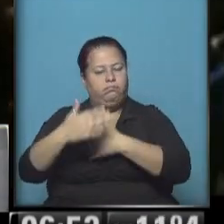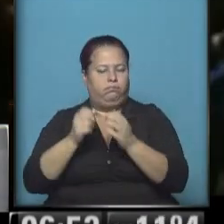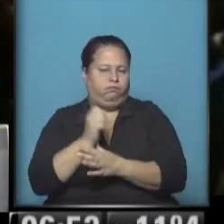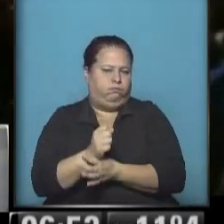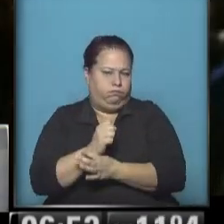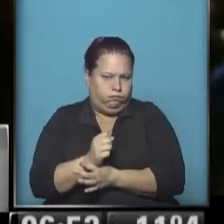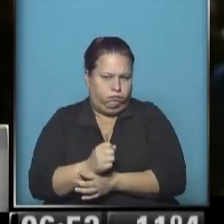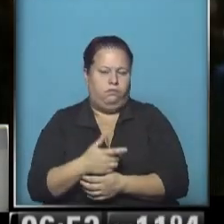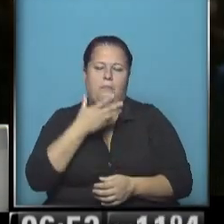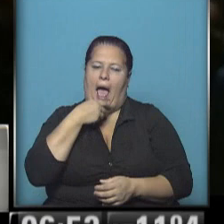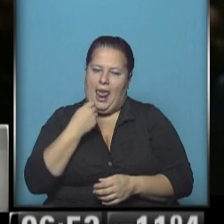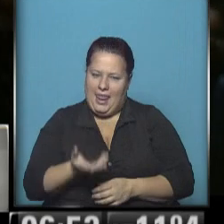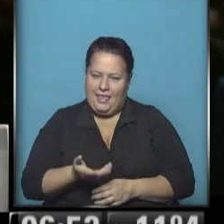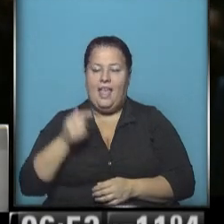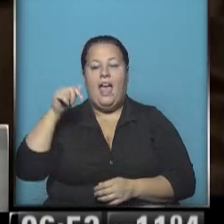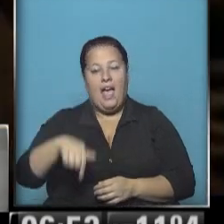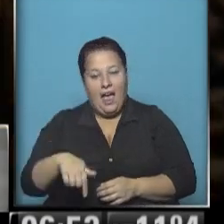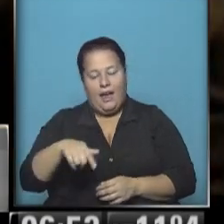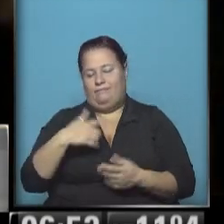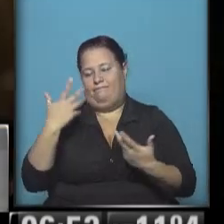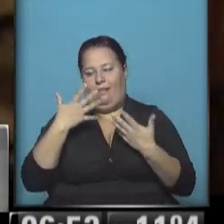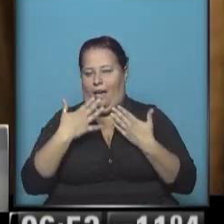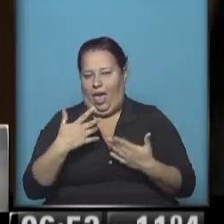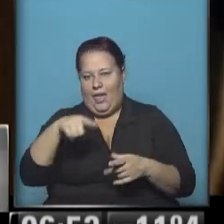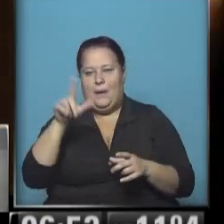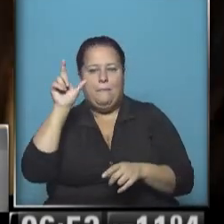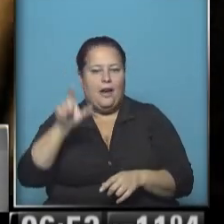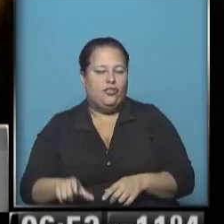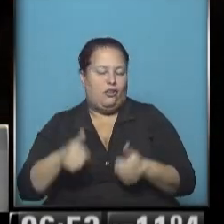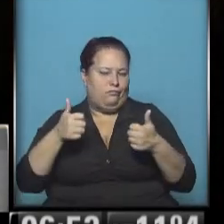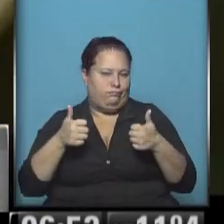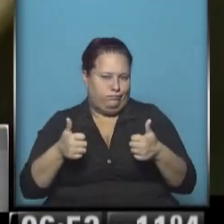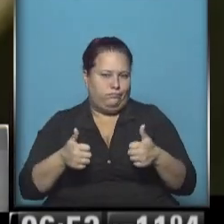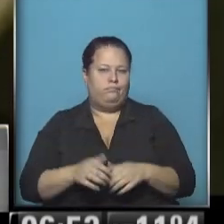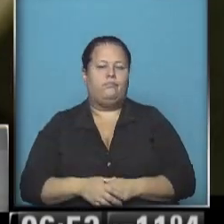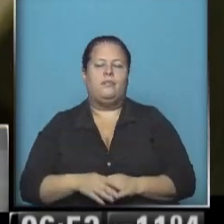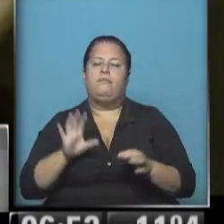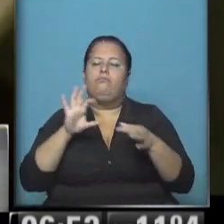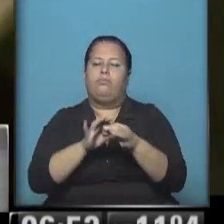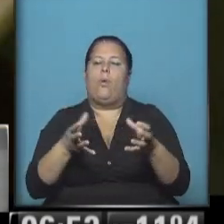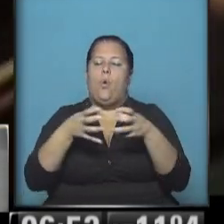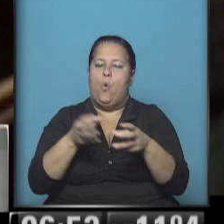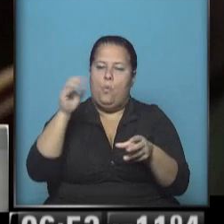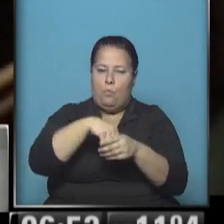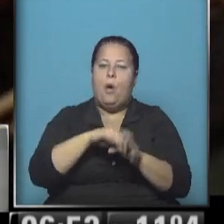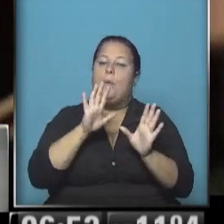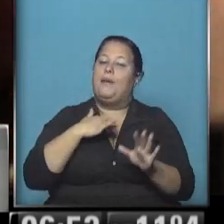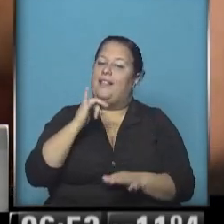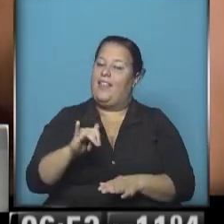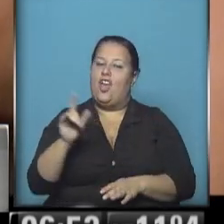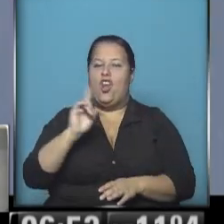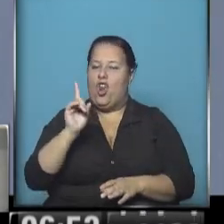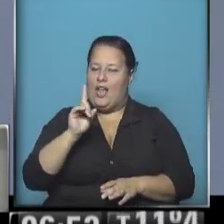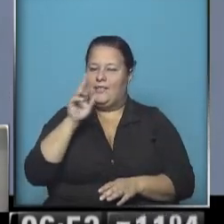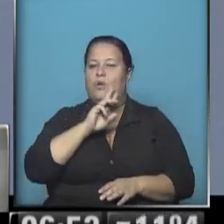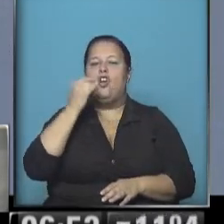talentosa y más bonita, y acá derrite la pantalla haciendo un personaje genial, que se adosa la banda, pero ya te voy anticipando que no es como